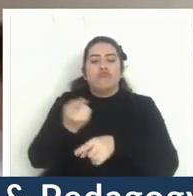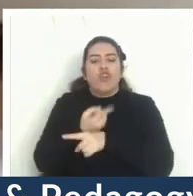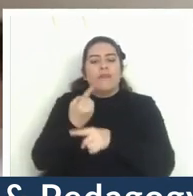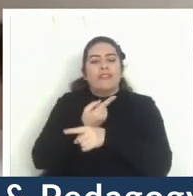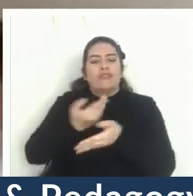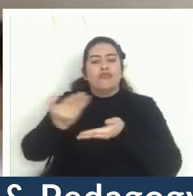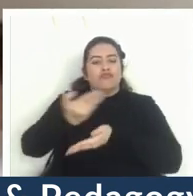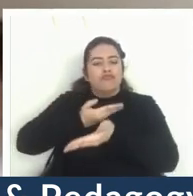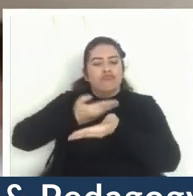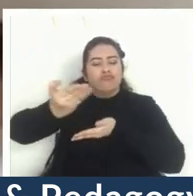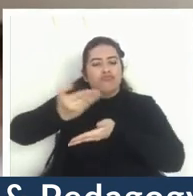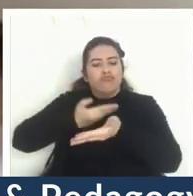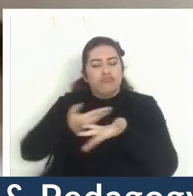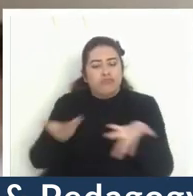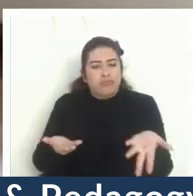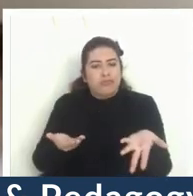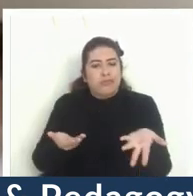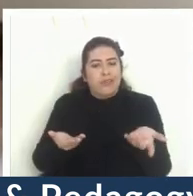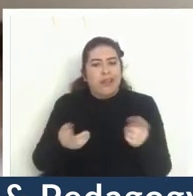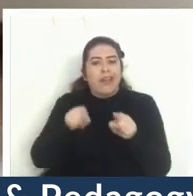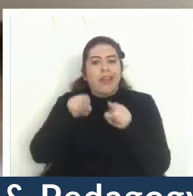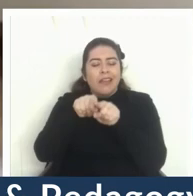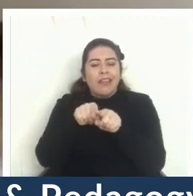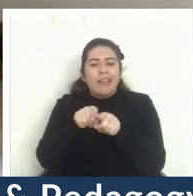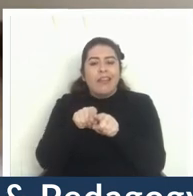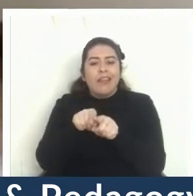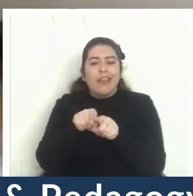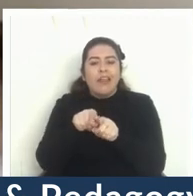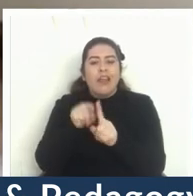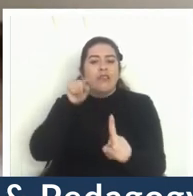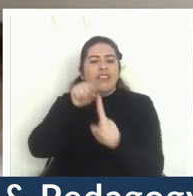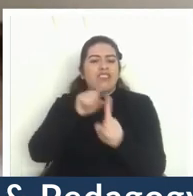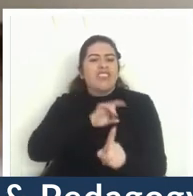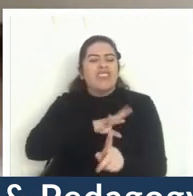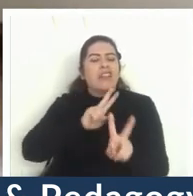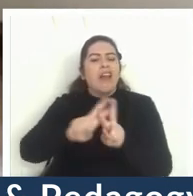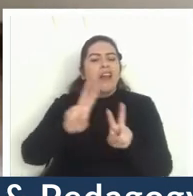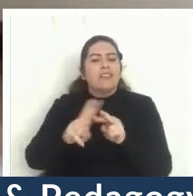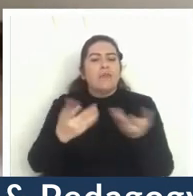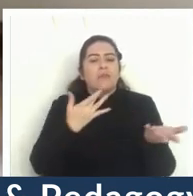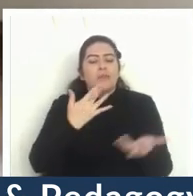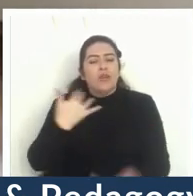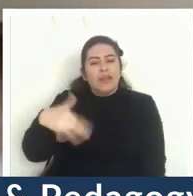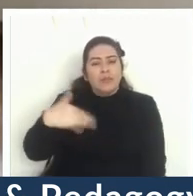respecto de qué es que estamos tratando de hacer en Chile y por qué importa